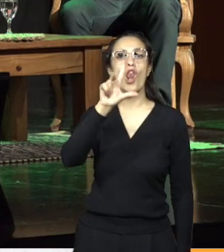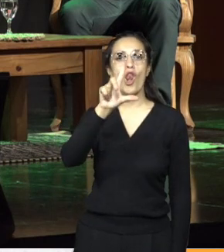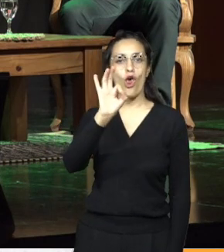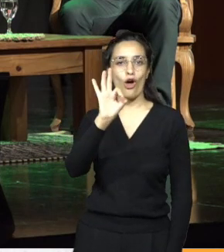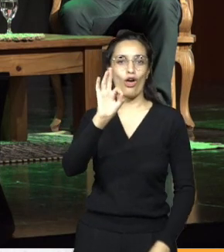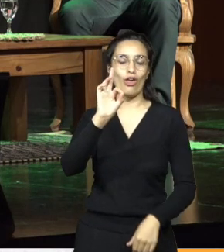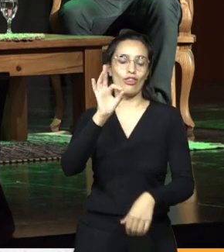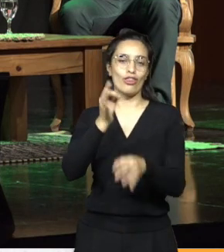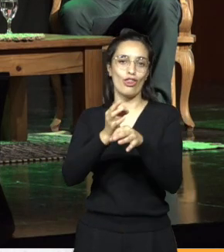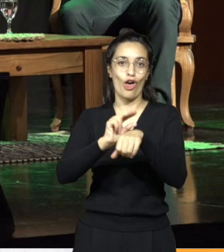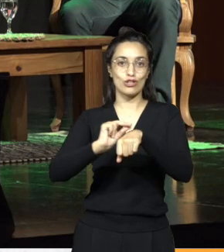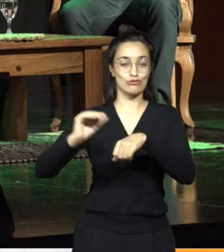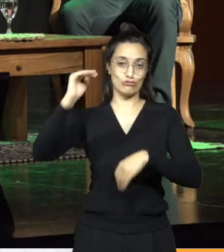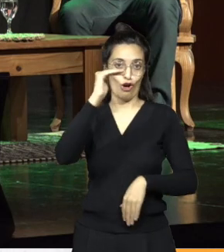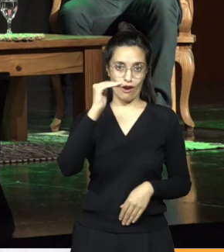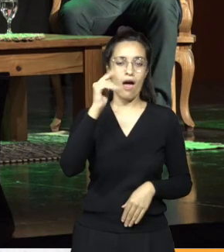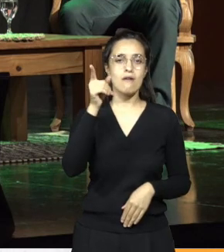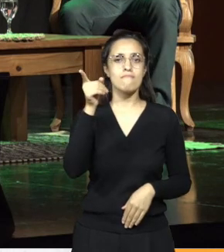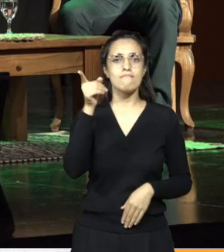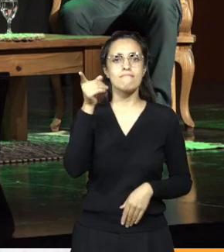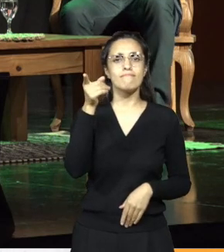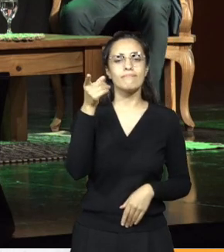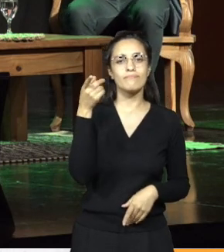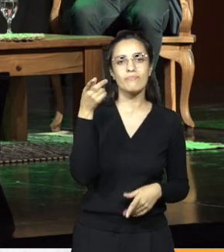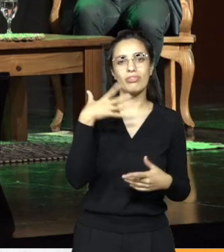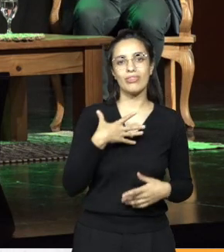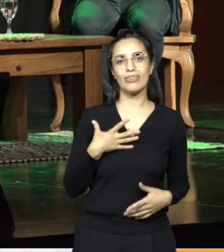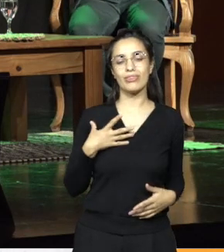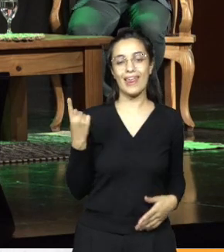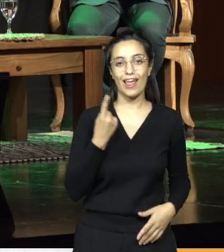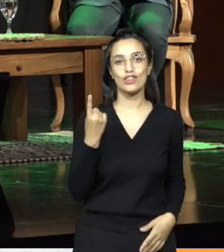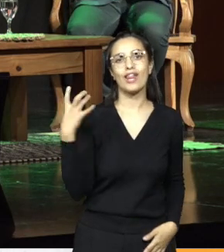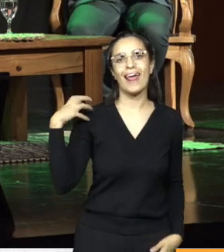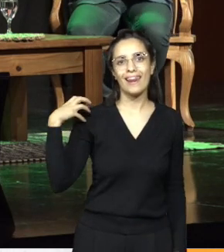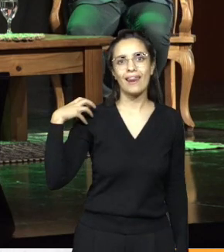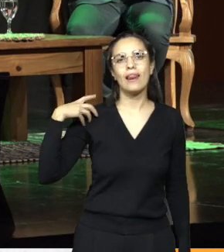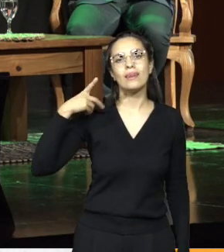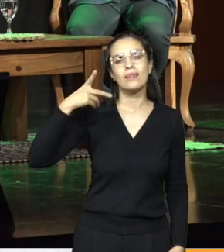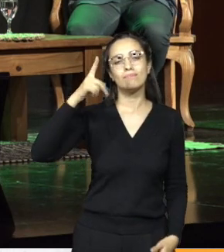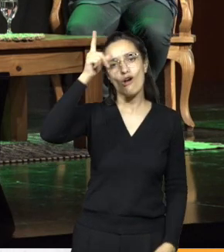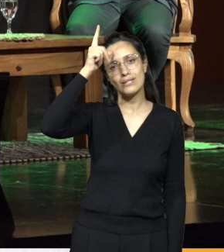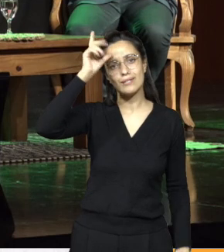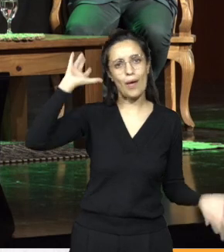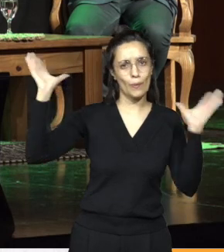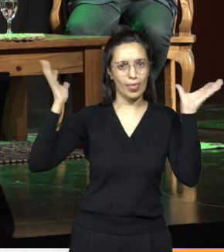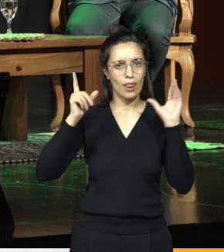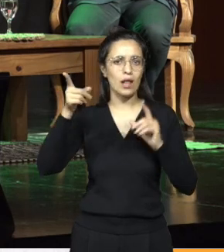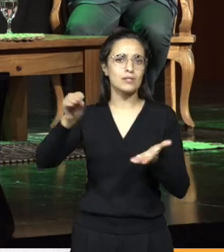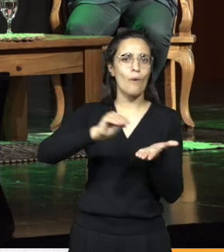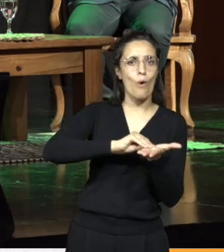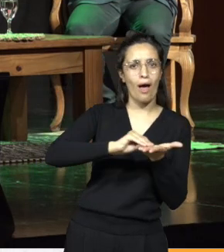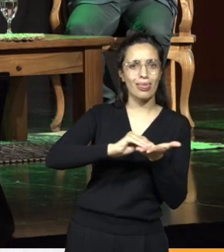hay muchos que la conocen. Es nuestra Directora General de Policía Ambiental. Ella es abogada, escribana, especialista en